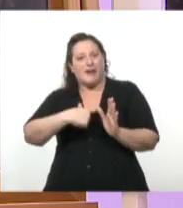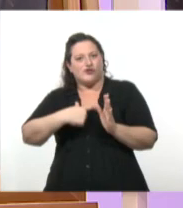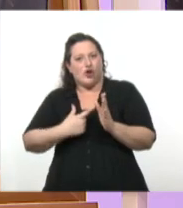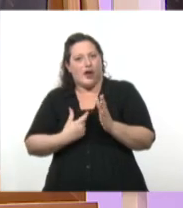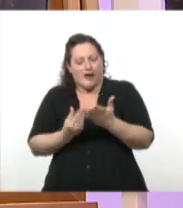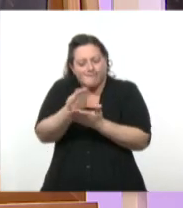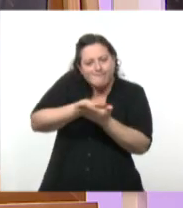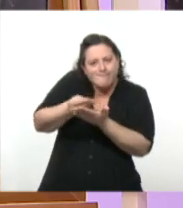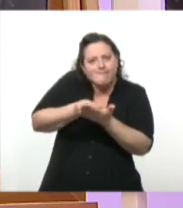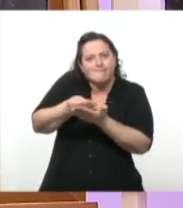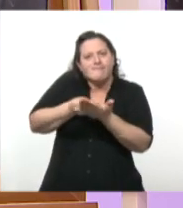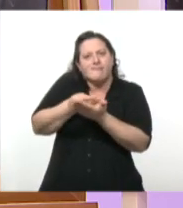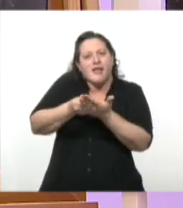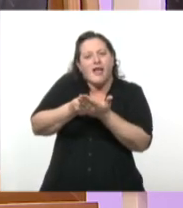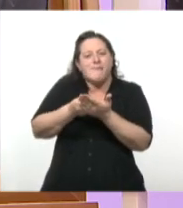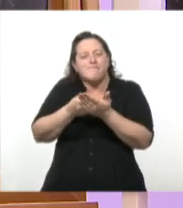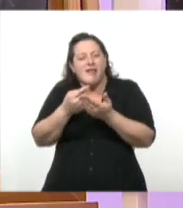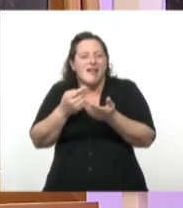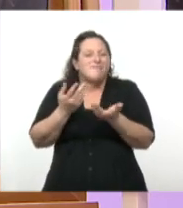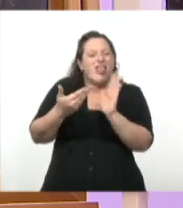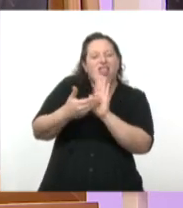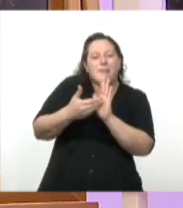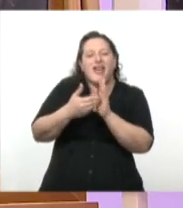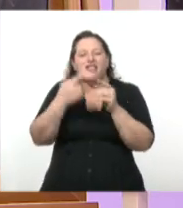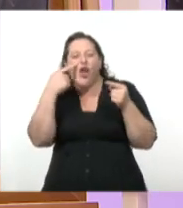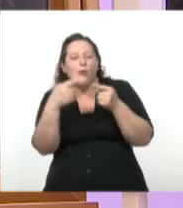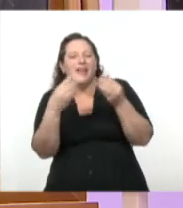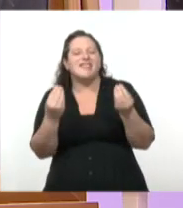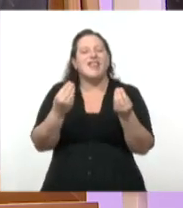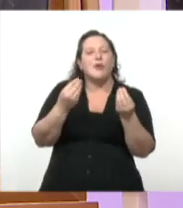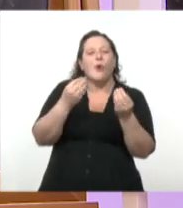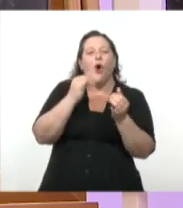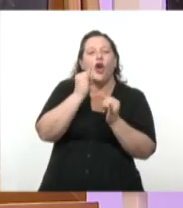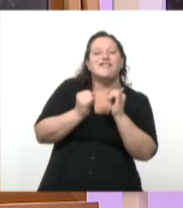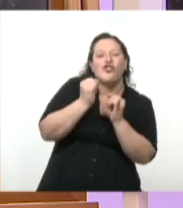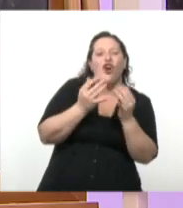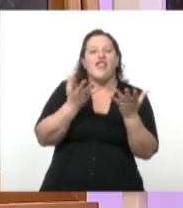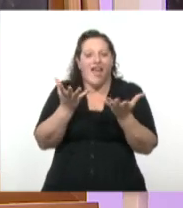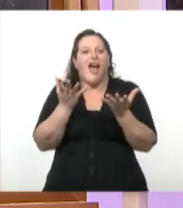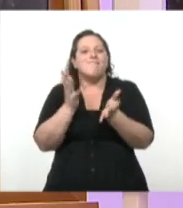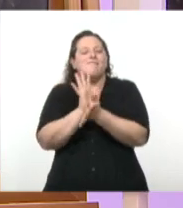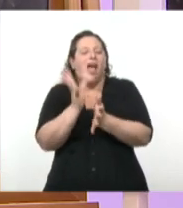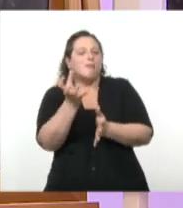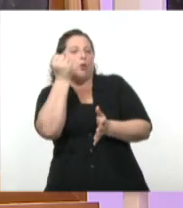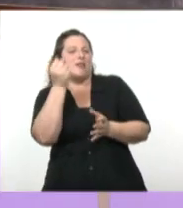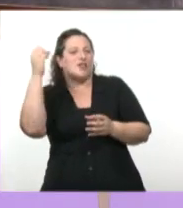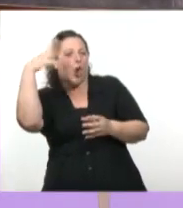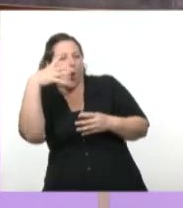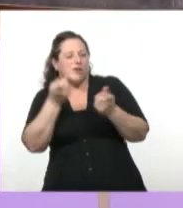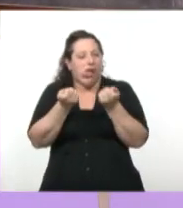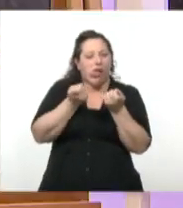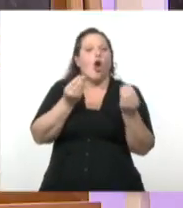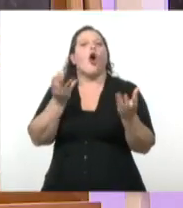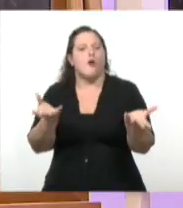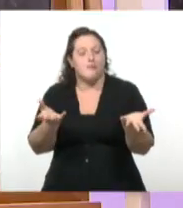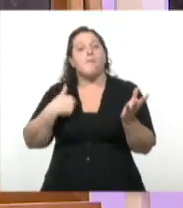recorridos y modos de ver esas historias a partir del uso que hacen de la luz. Totalmente. Me gustaría